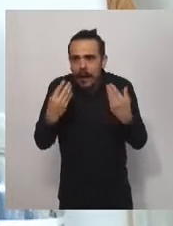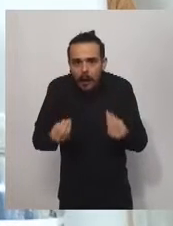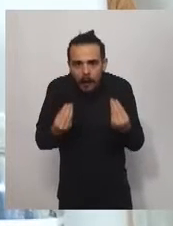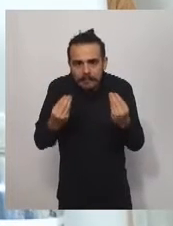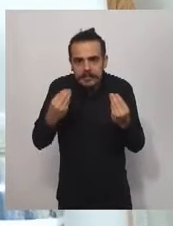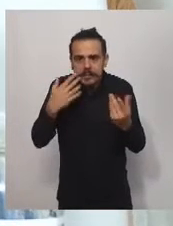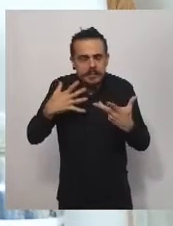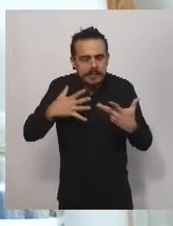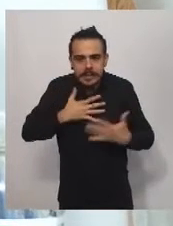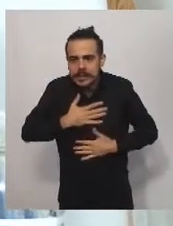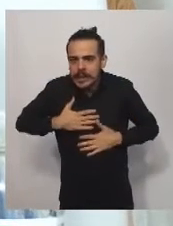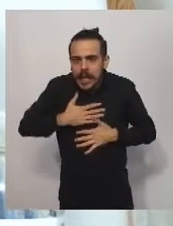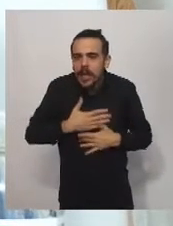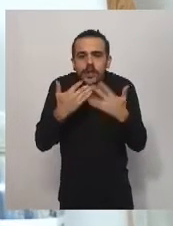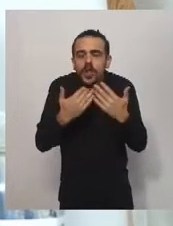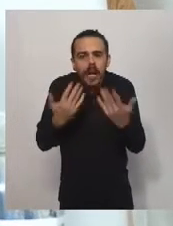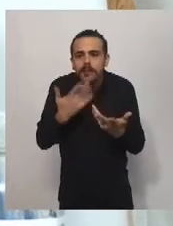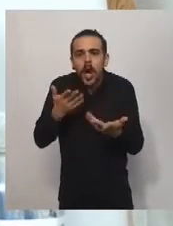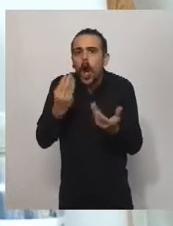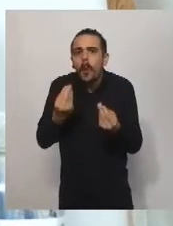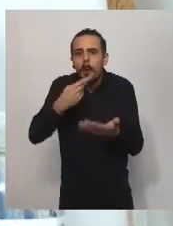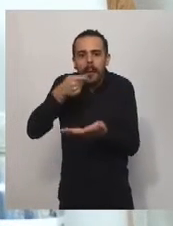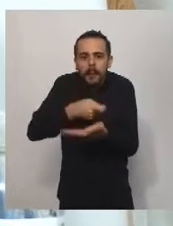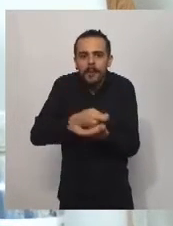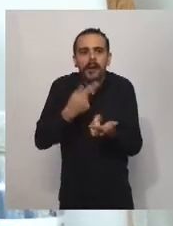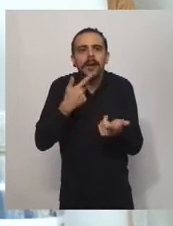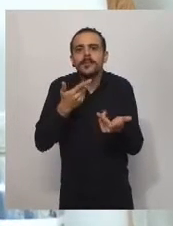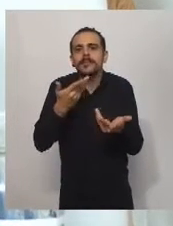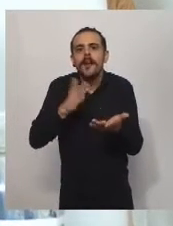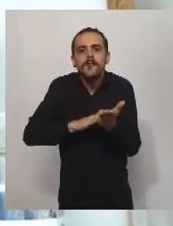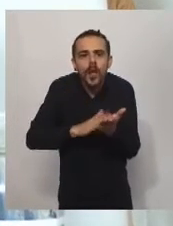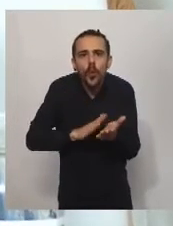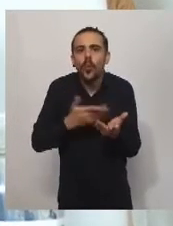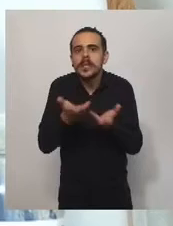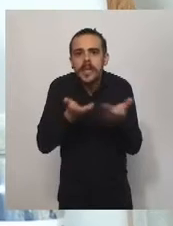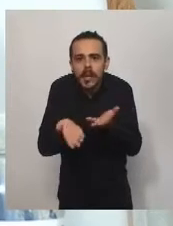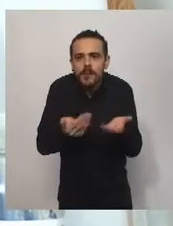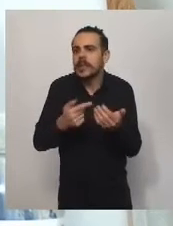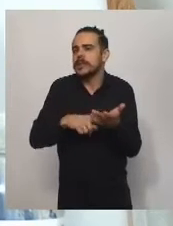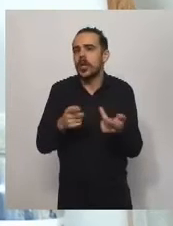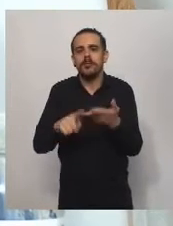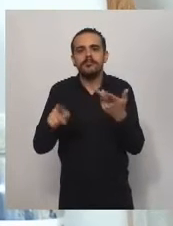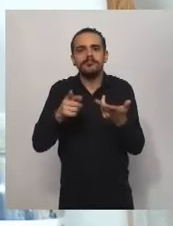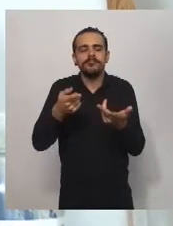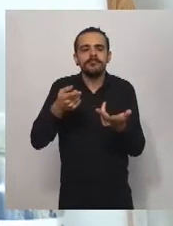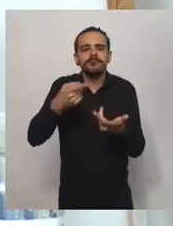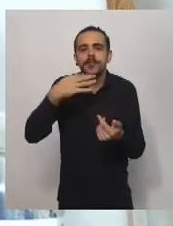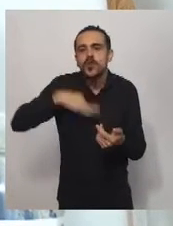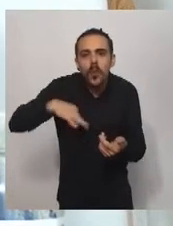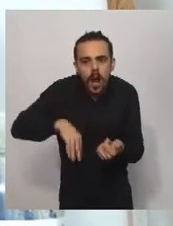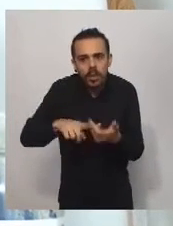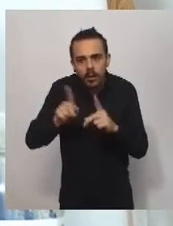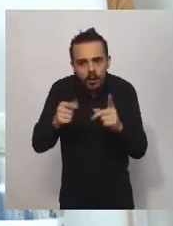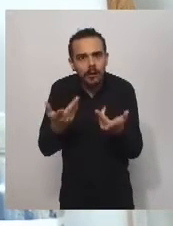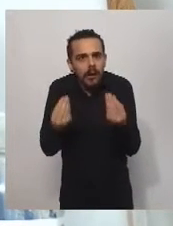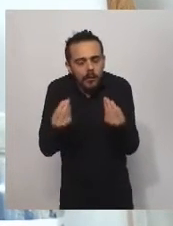un lado, pero en este caso, el pago de los servicios generaba muchísima preocupación, y con esta medida, no